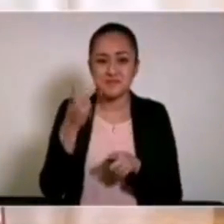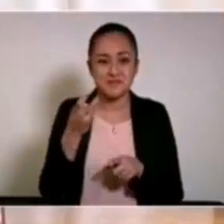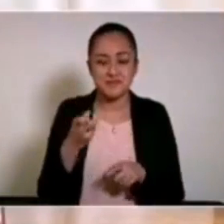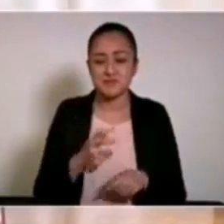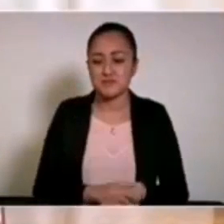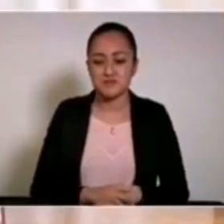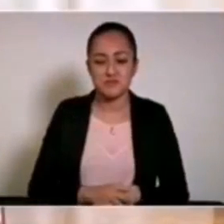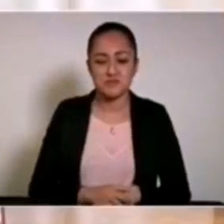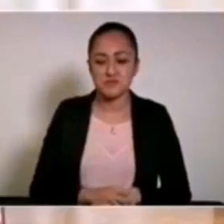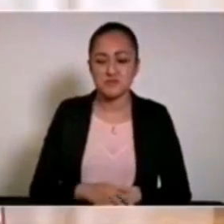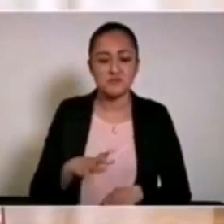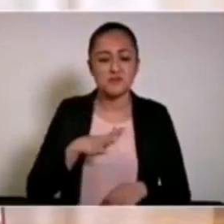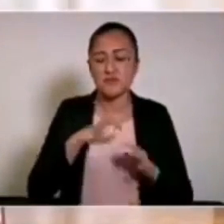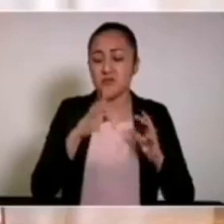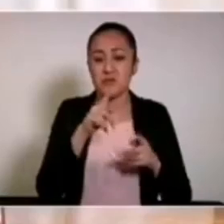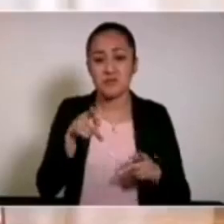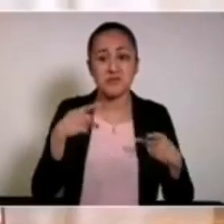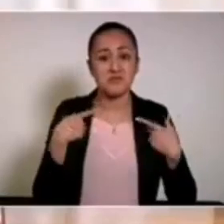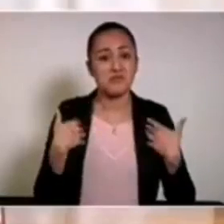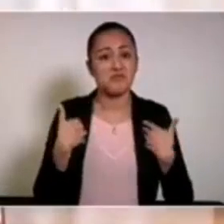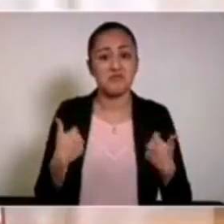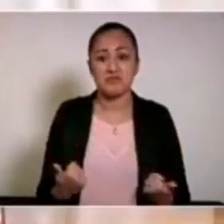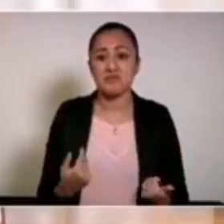No hay forma de que la gente entienda.